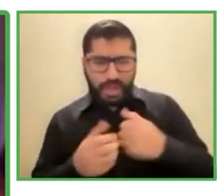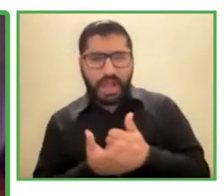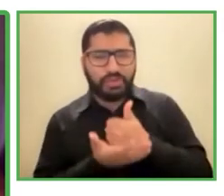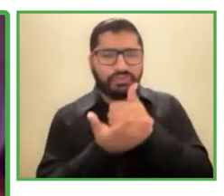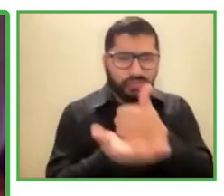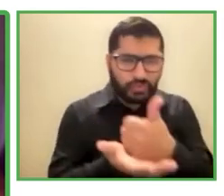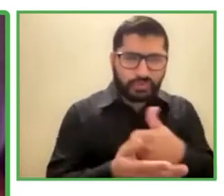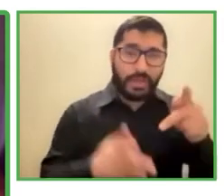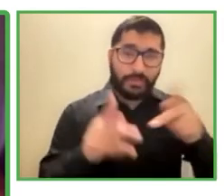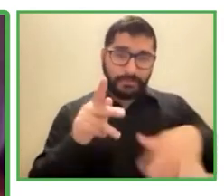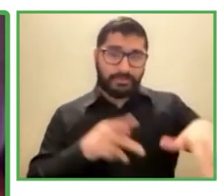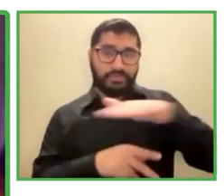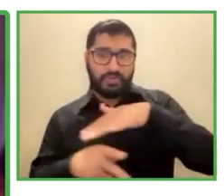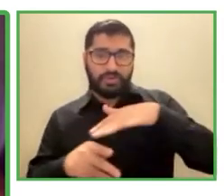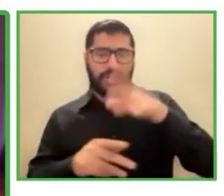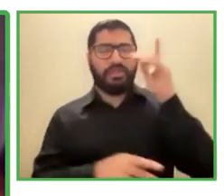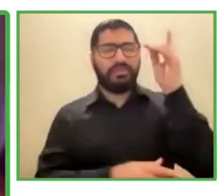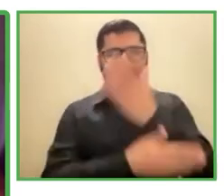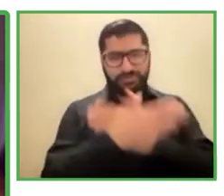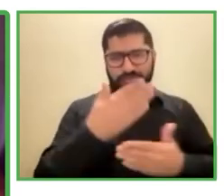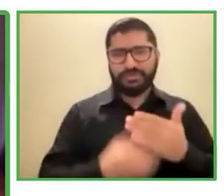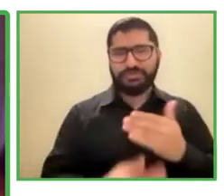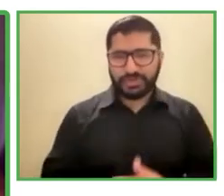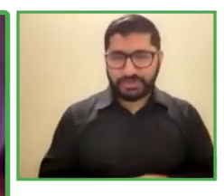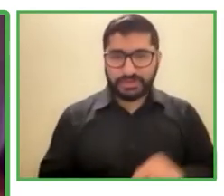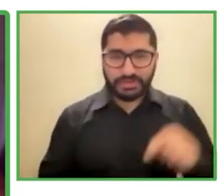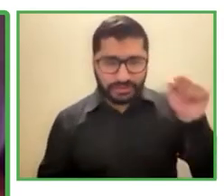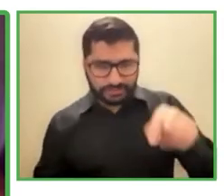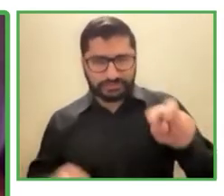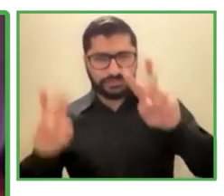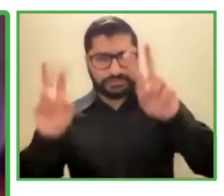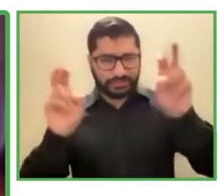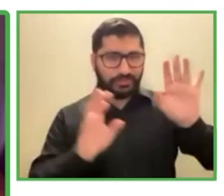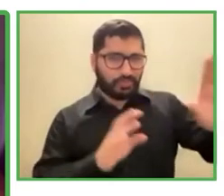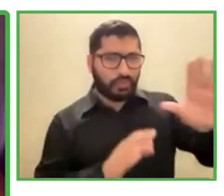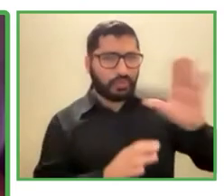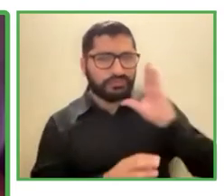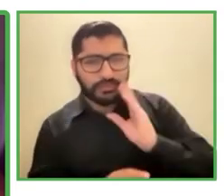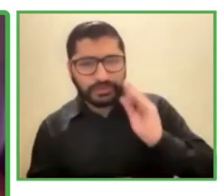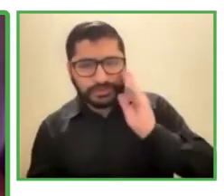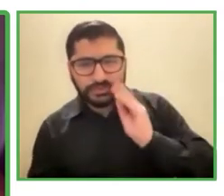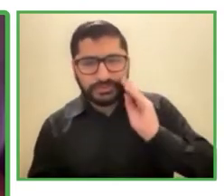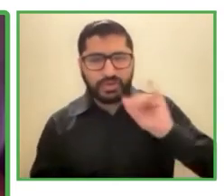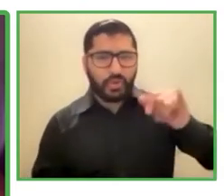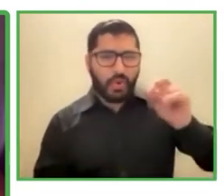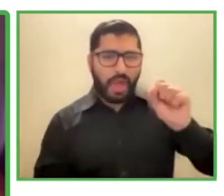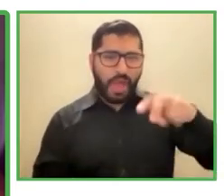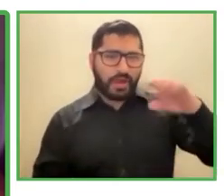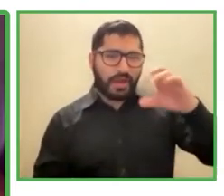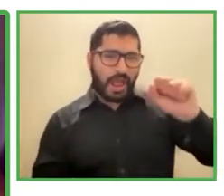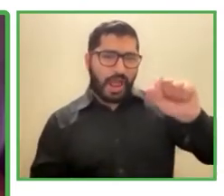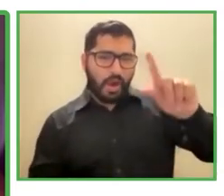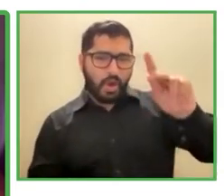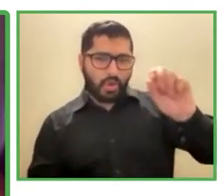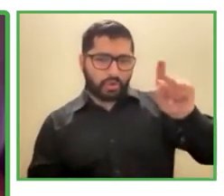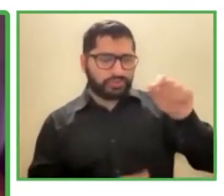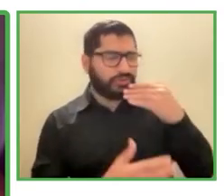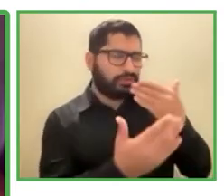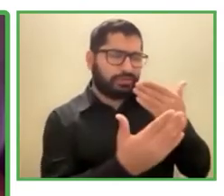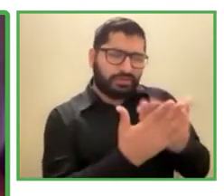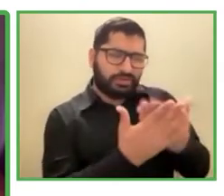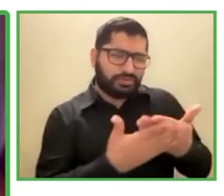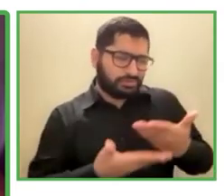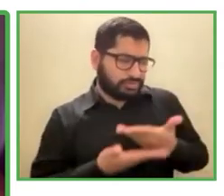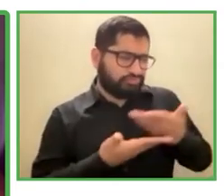es por eso como me decía Juan Carlos y te agradezco Juan Carlos de esa presentación porque efectivamente estoy ligado a varias